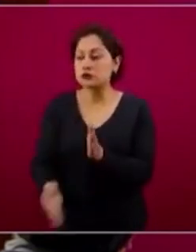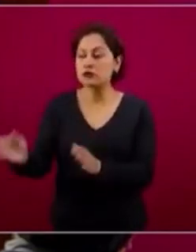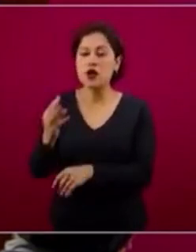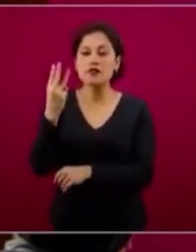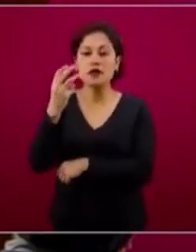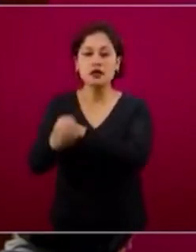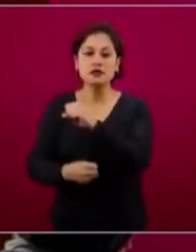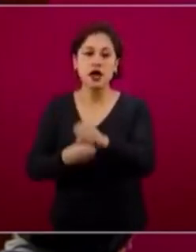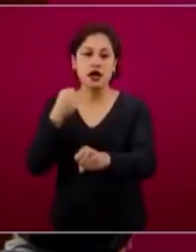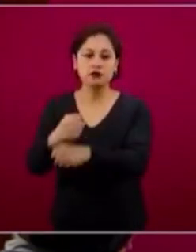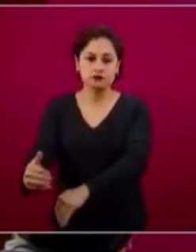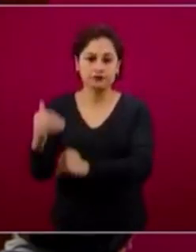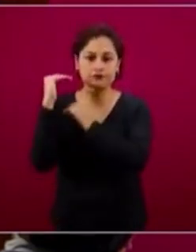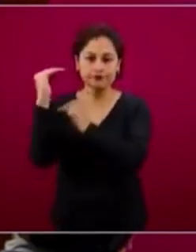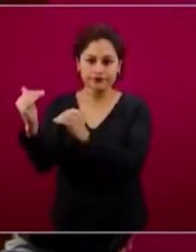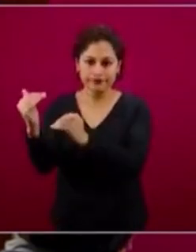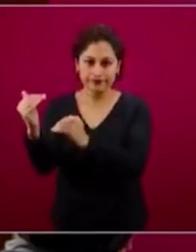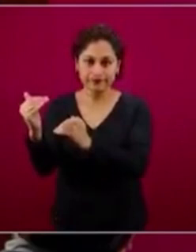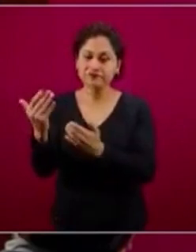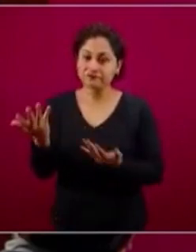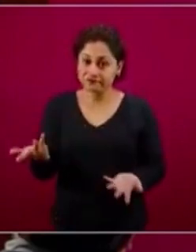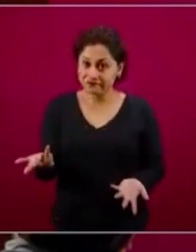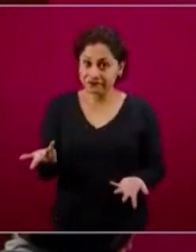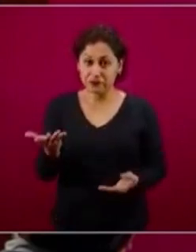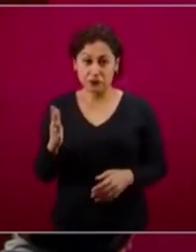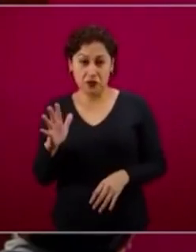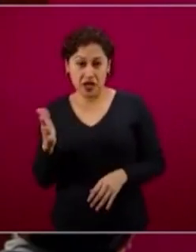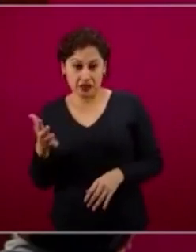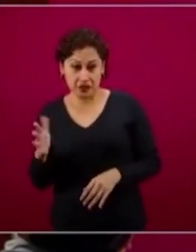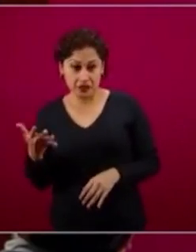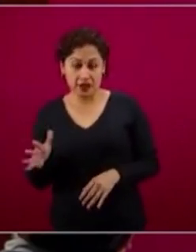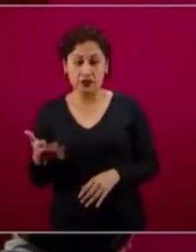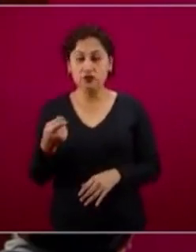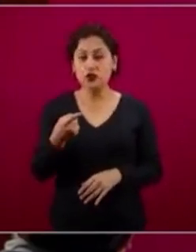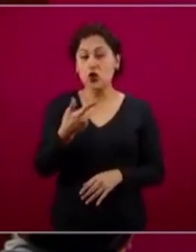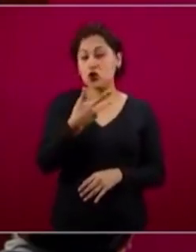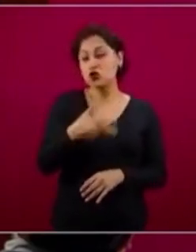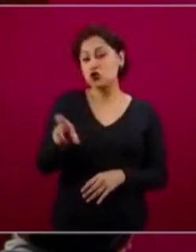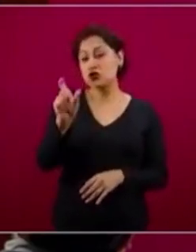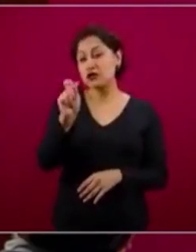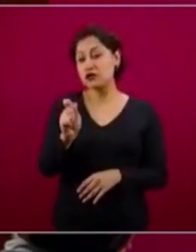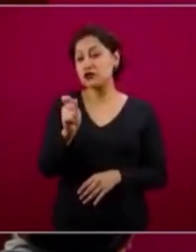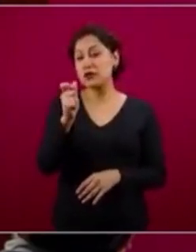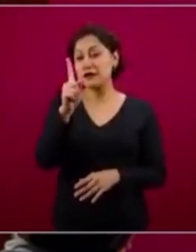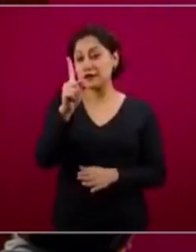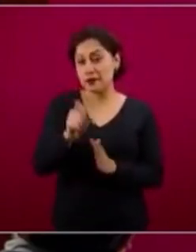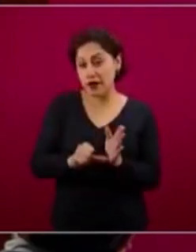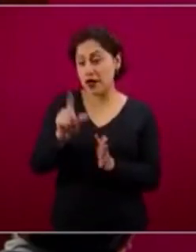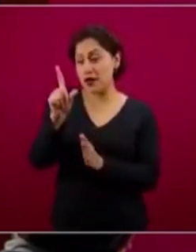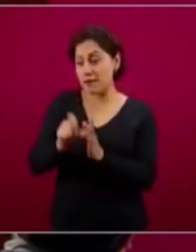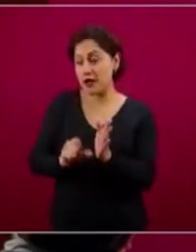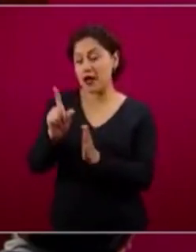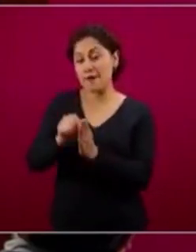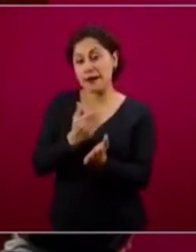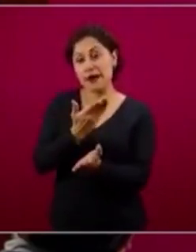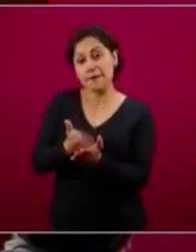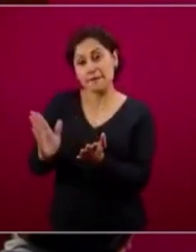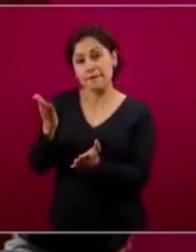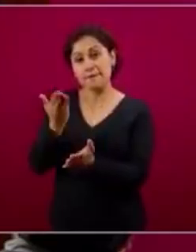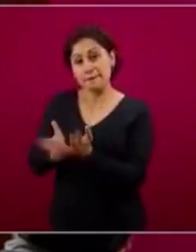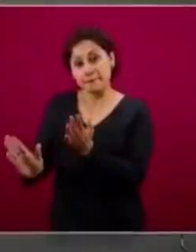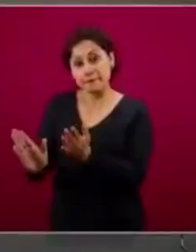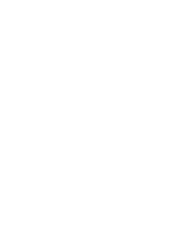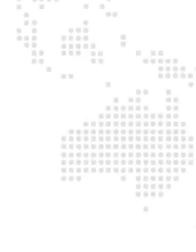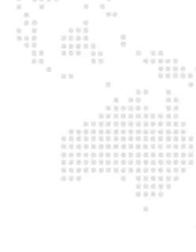términos prácticos, cerca de 820 pesos cada mes durante tres años a partir del mes